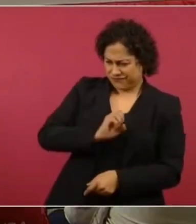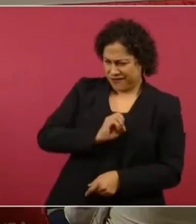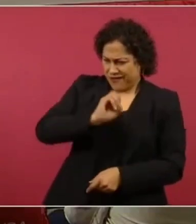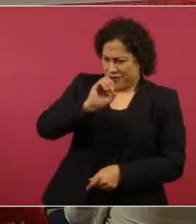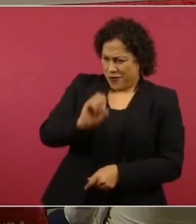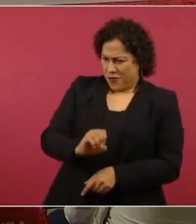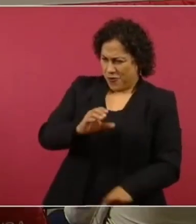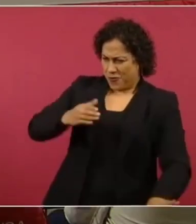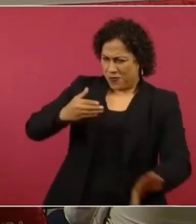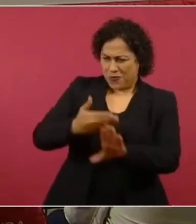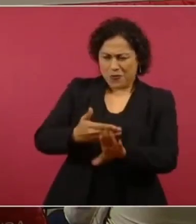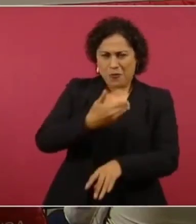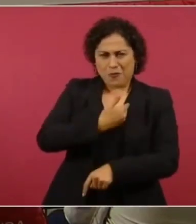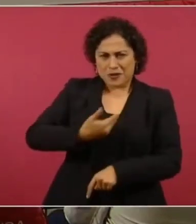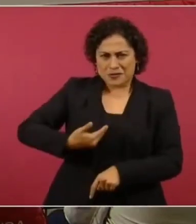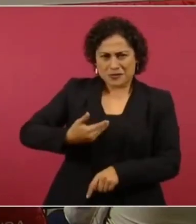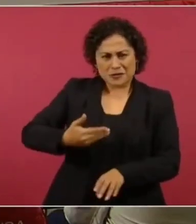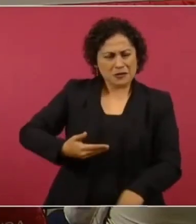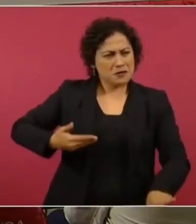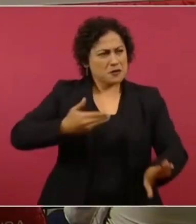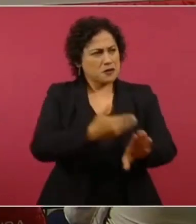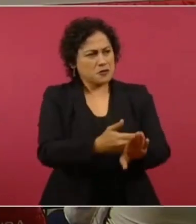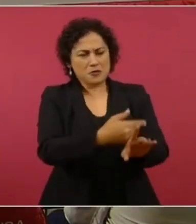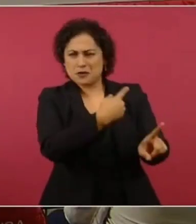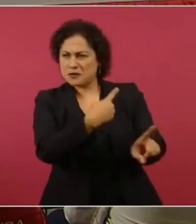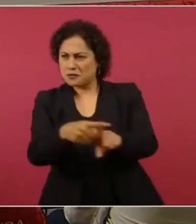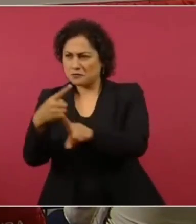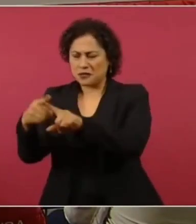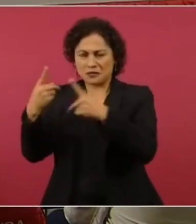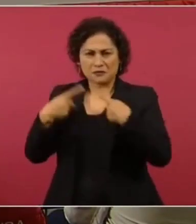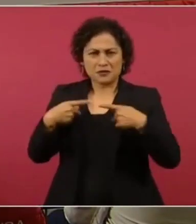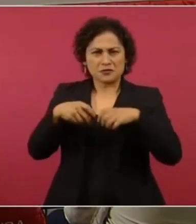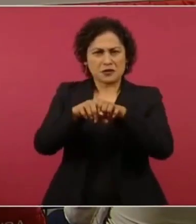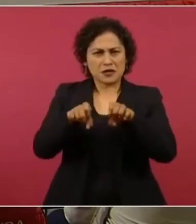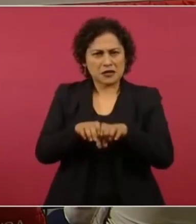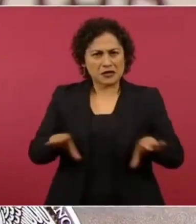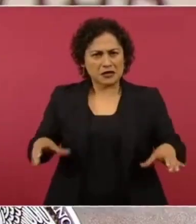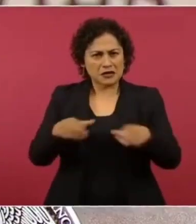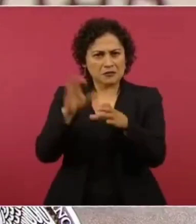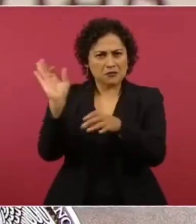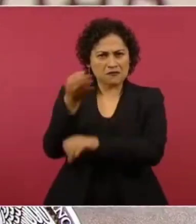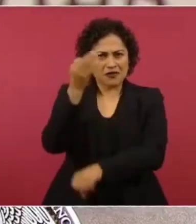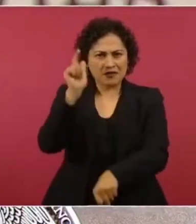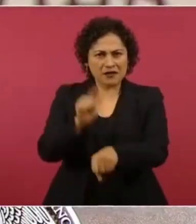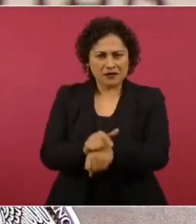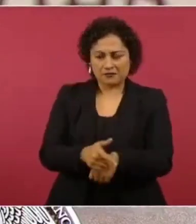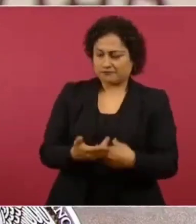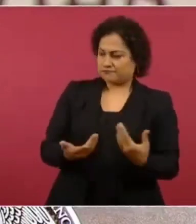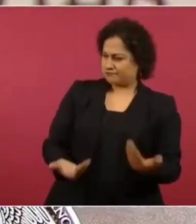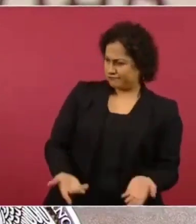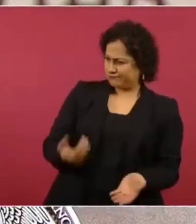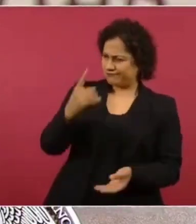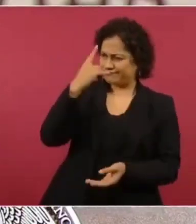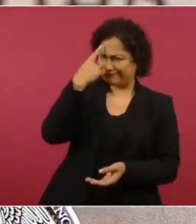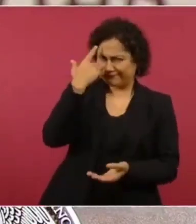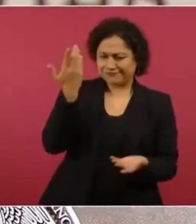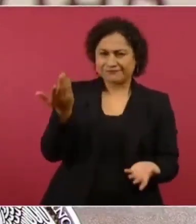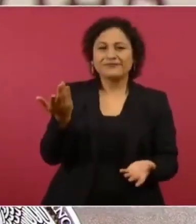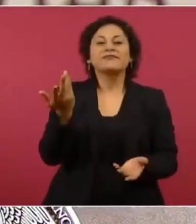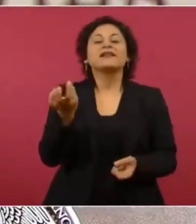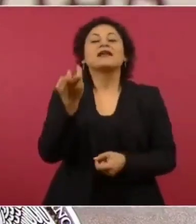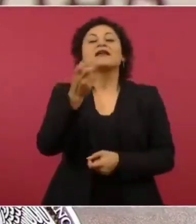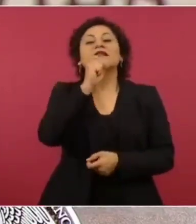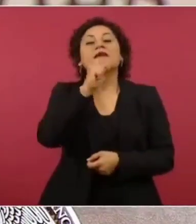presidente y contra los funcionarios de la administración pública federal. También el columnista Mario